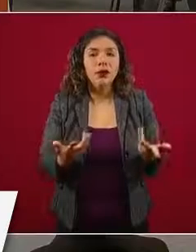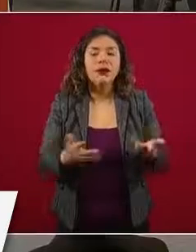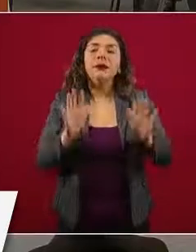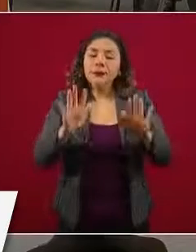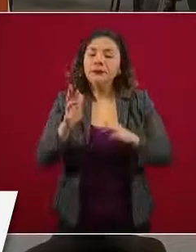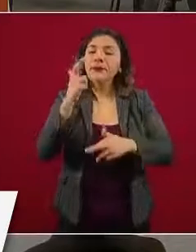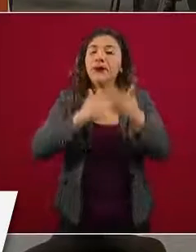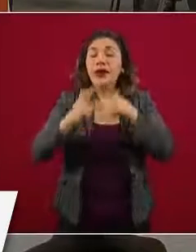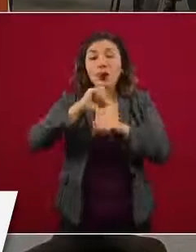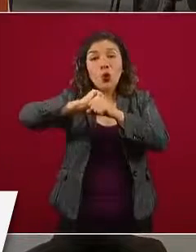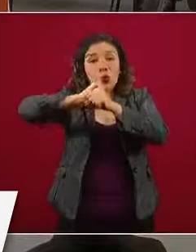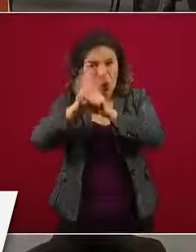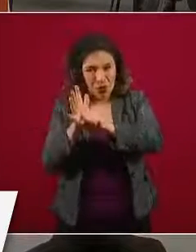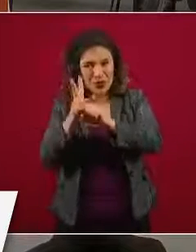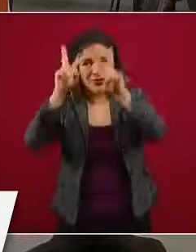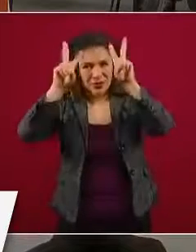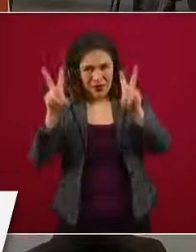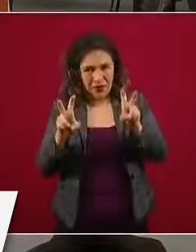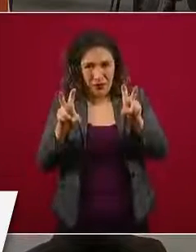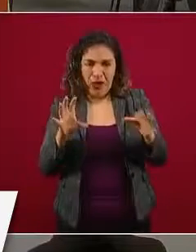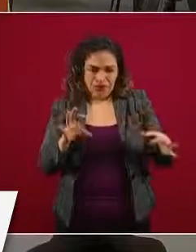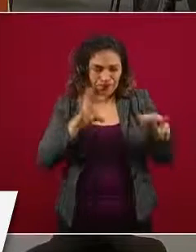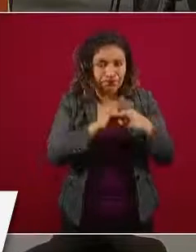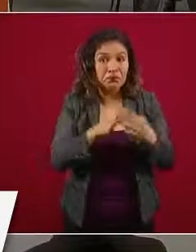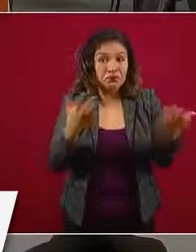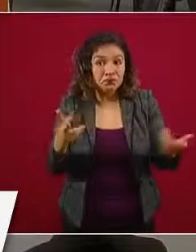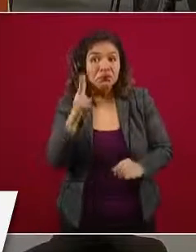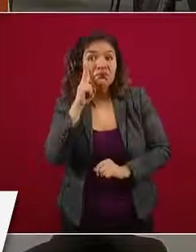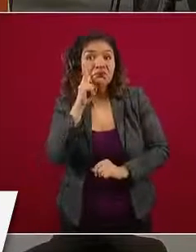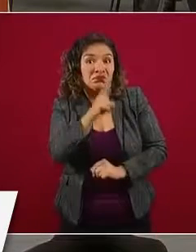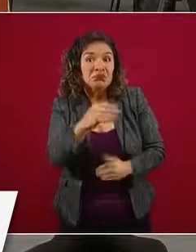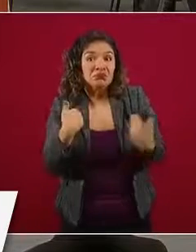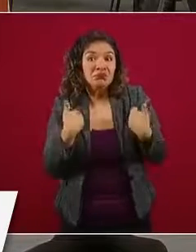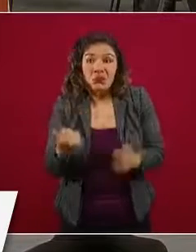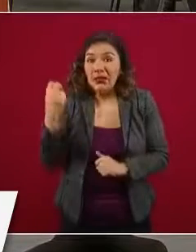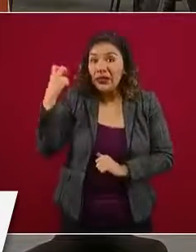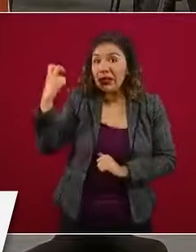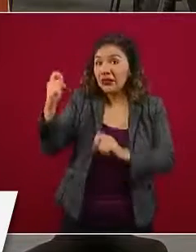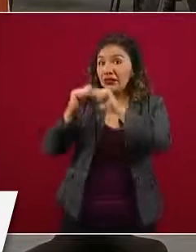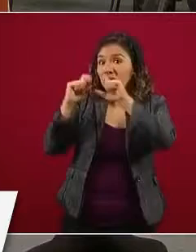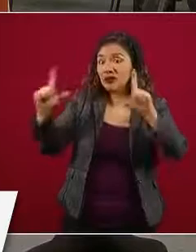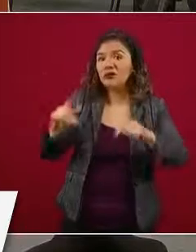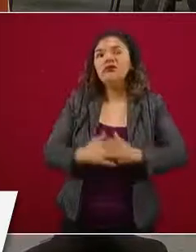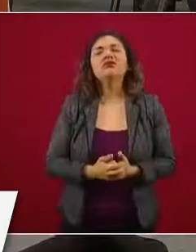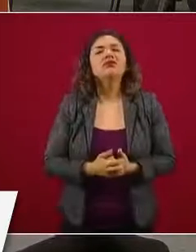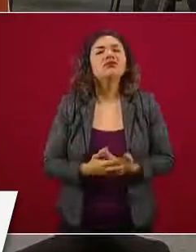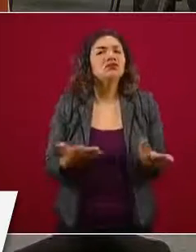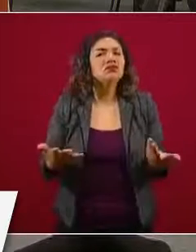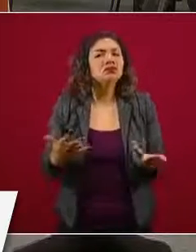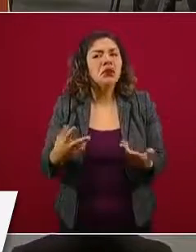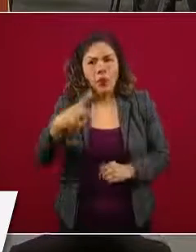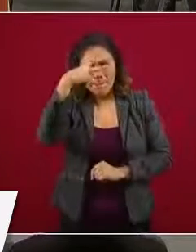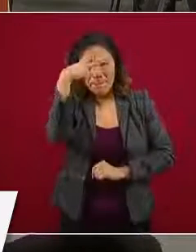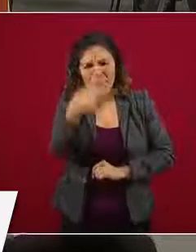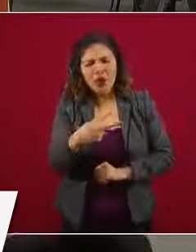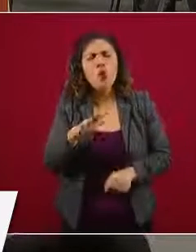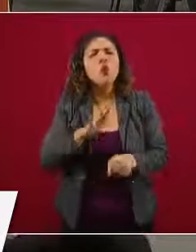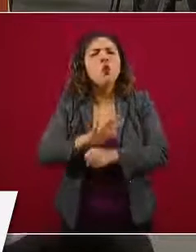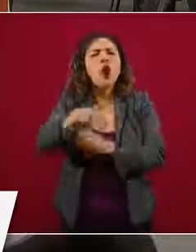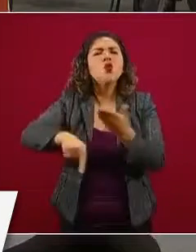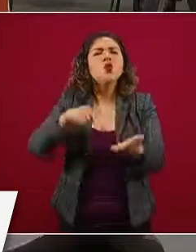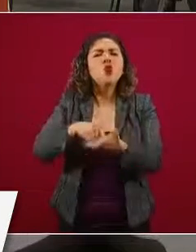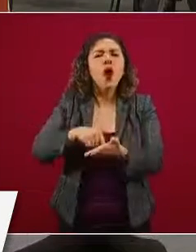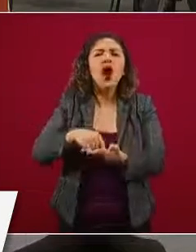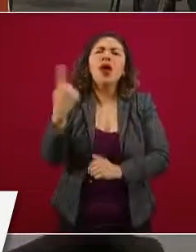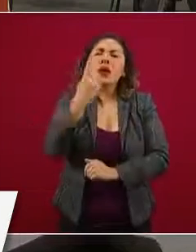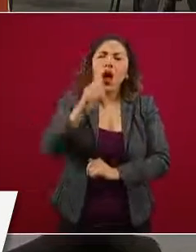Regresando al tema de COVID y relacionándolo con esto, podemos ver en forma panorámica en esta diapositiva cuál es el lugar que ocupa México en comparación